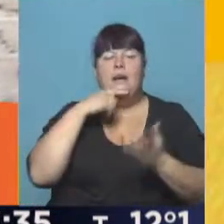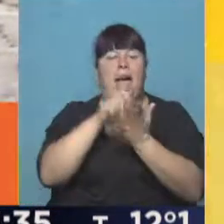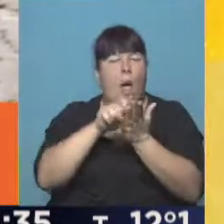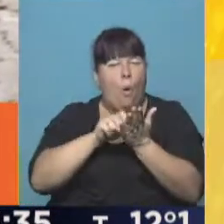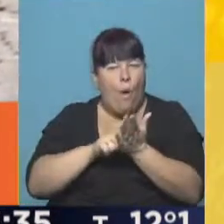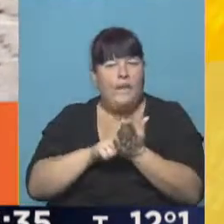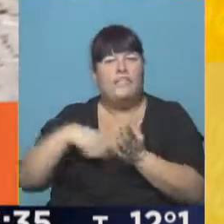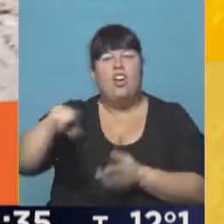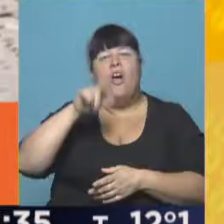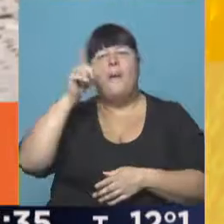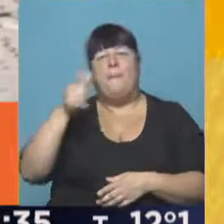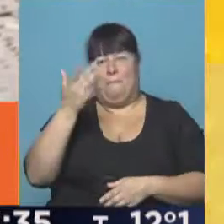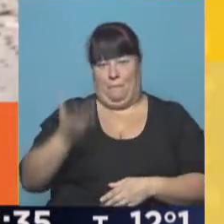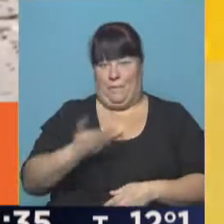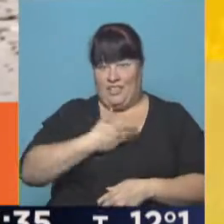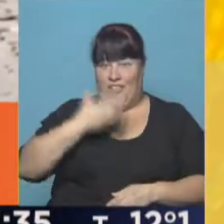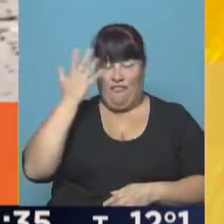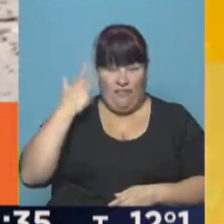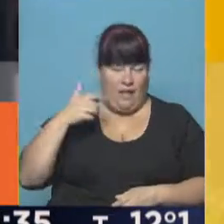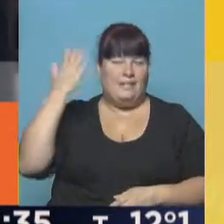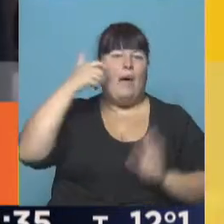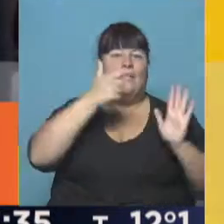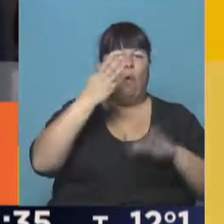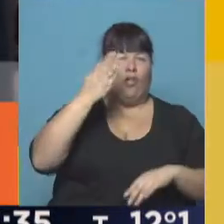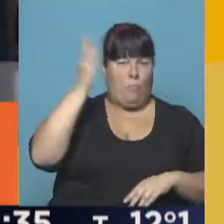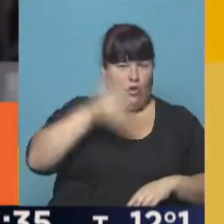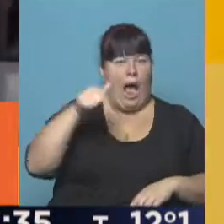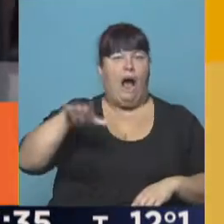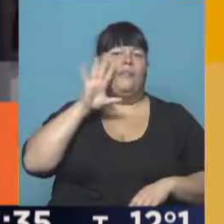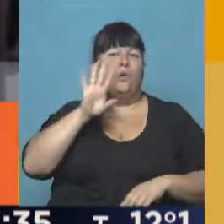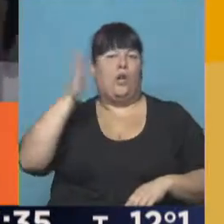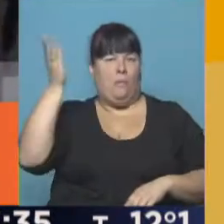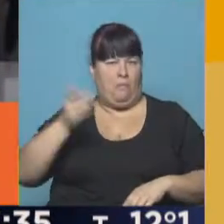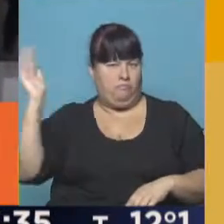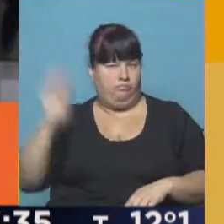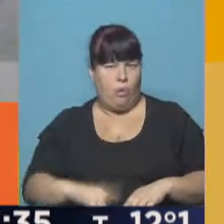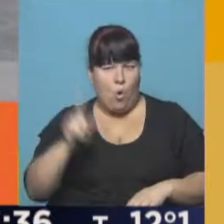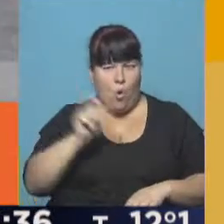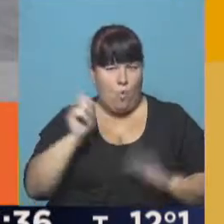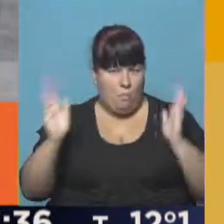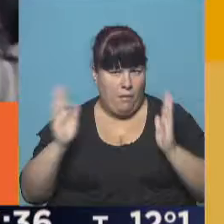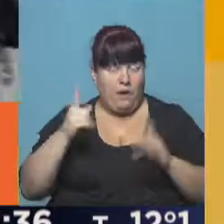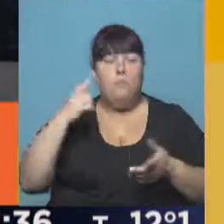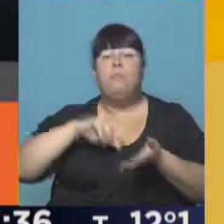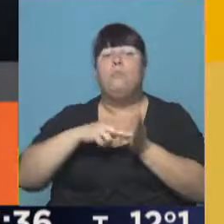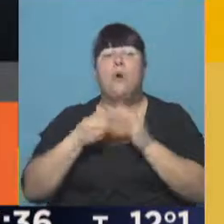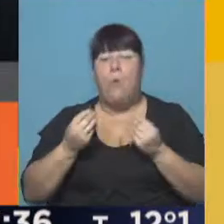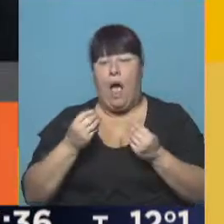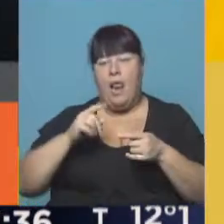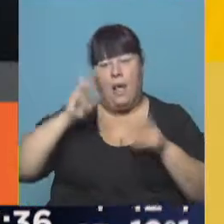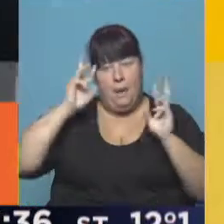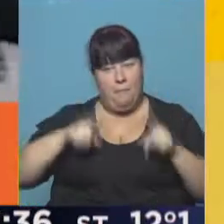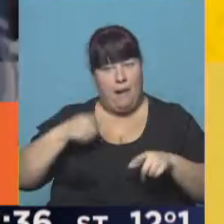encuesta, la aceptación del presidente francés cayó del 64 al 54% en un mes. Uno de los motivos es la